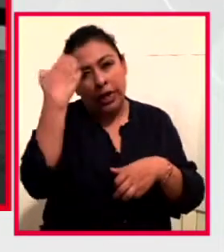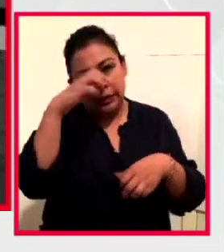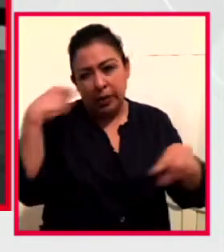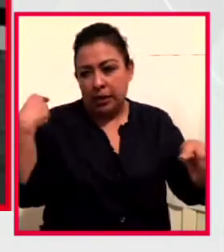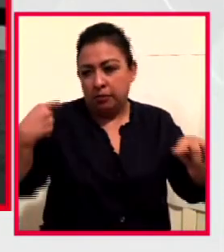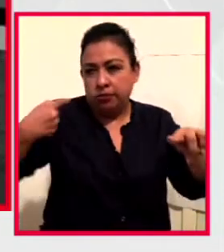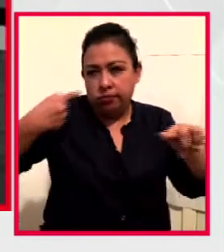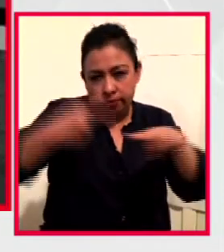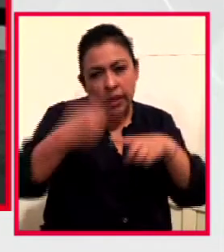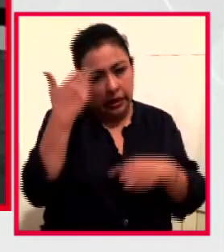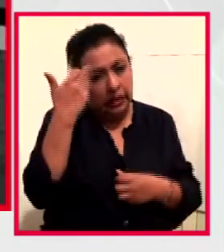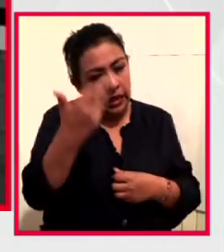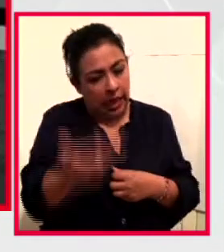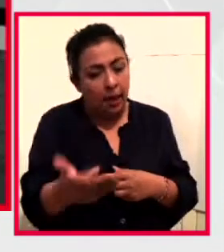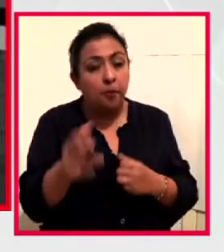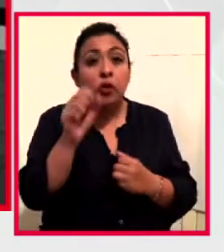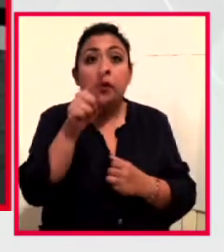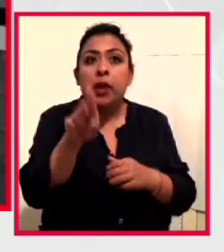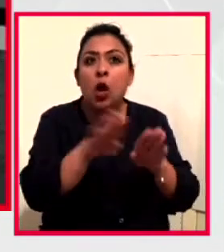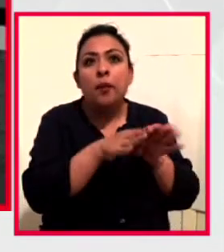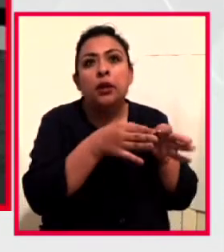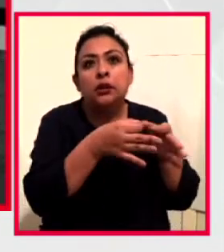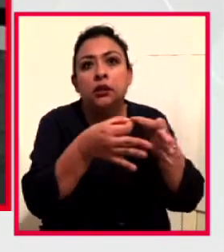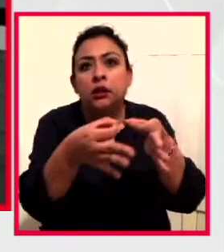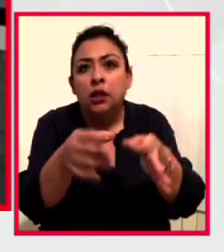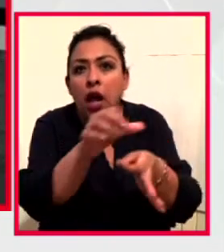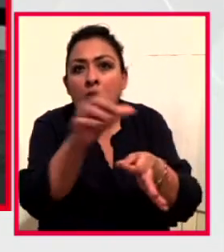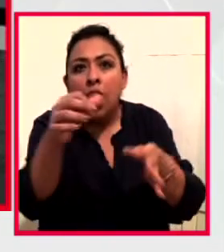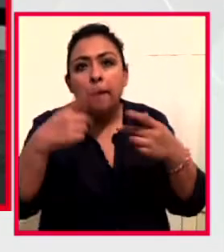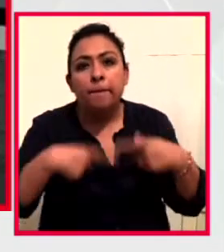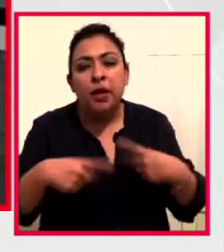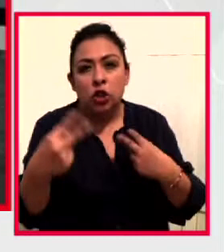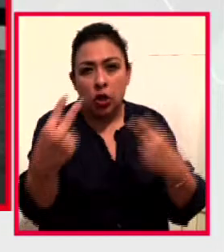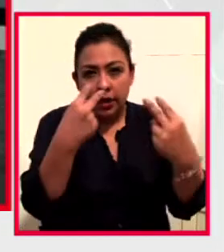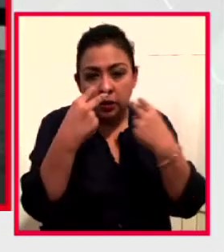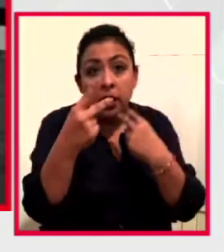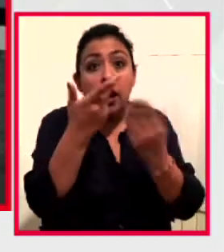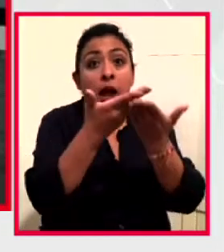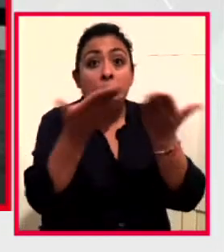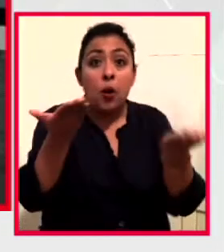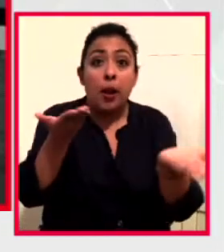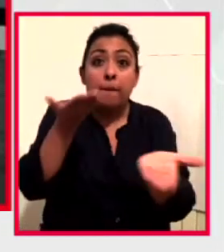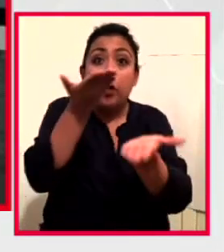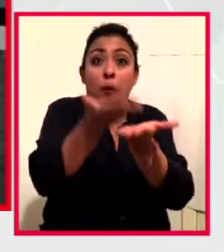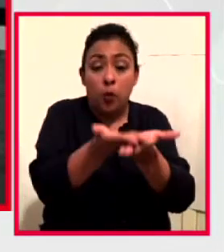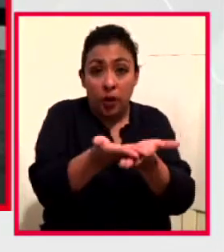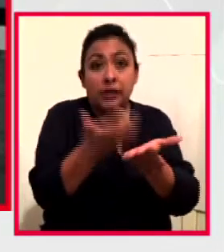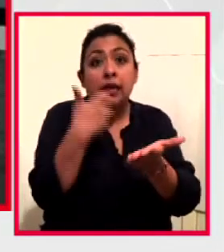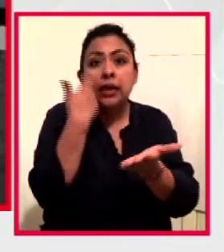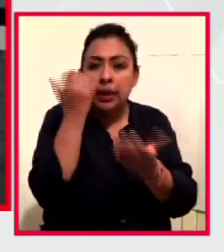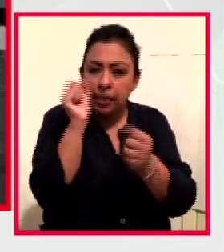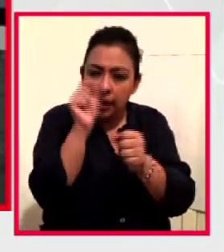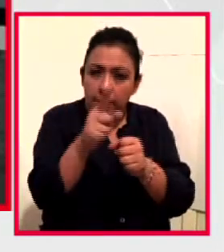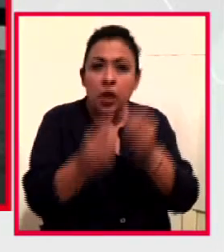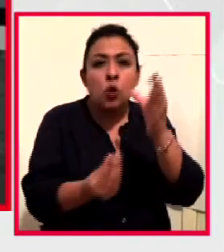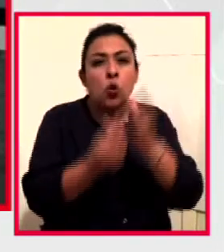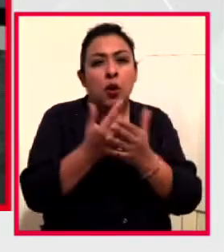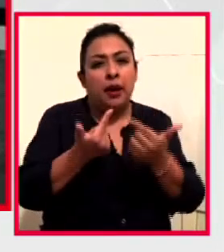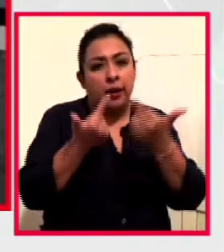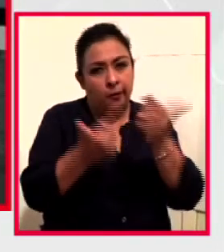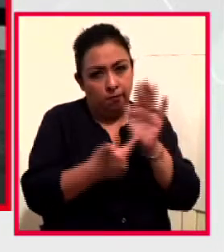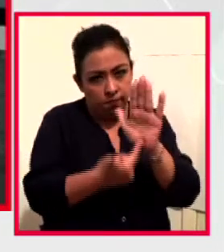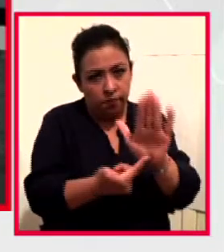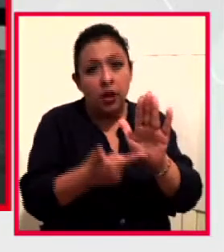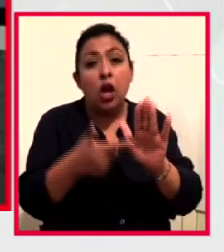tiempo y cómo han cautivado al auditorio. Y ahora con una propuesta muy atractiva, buscando abrazar también a las nuevas generaciones con estos